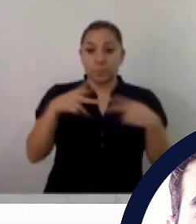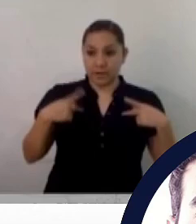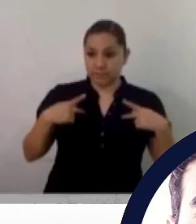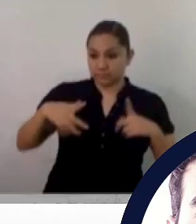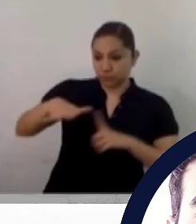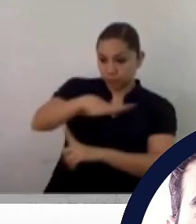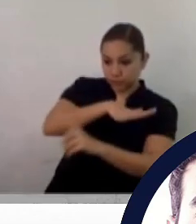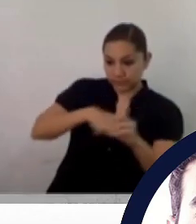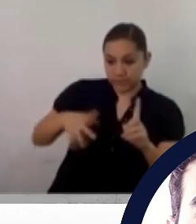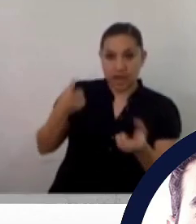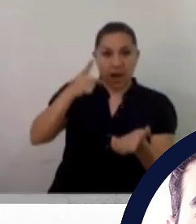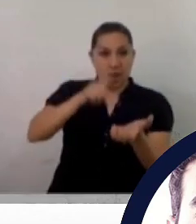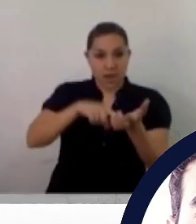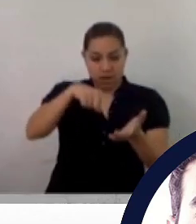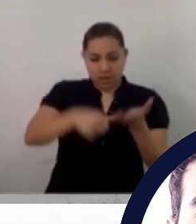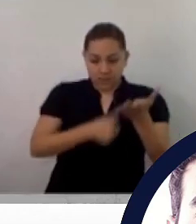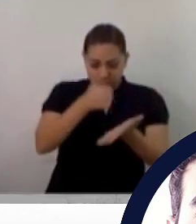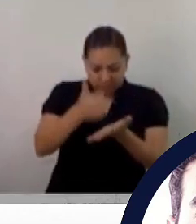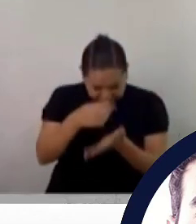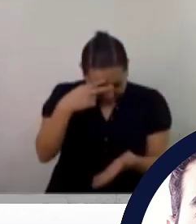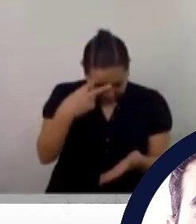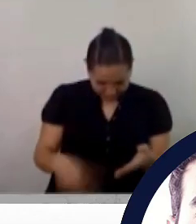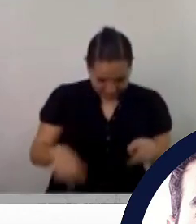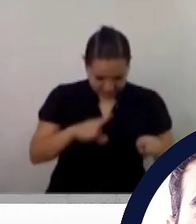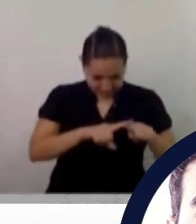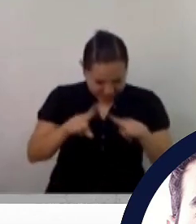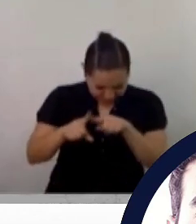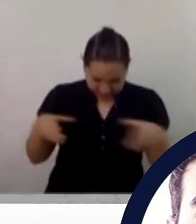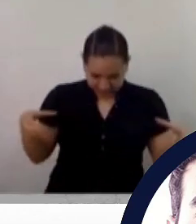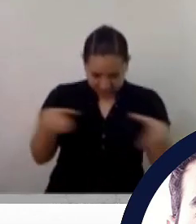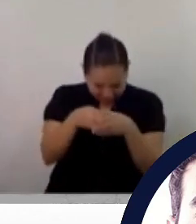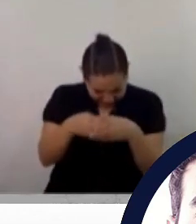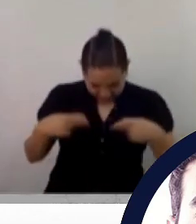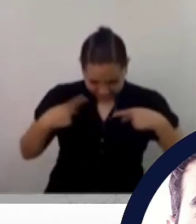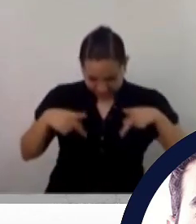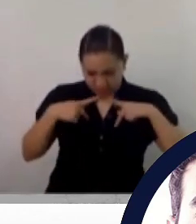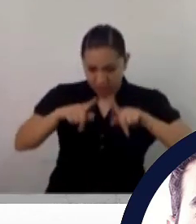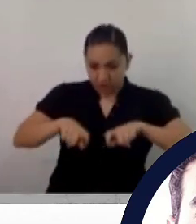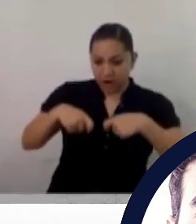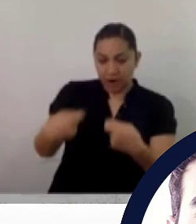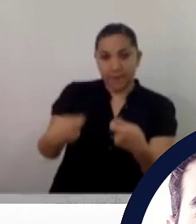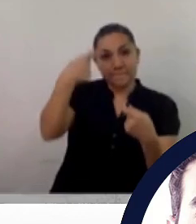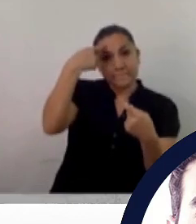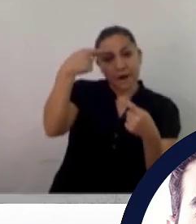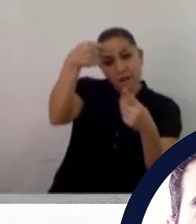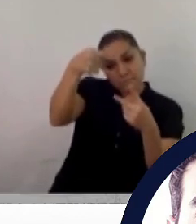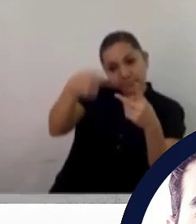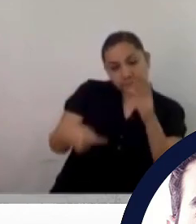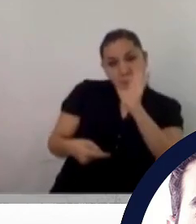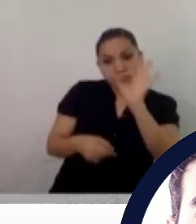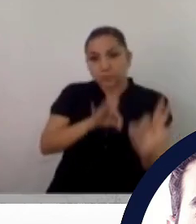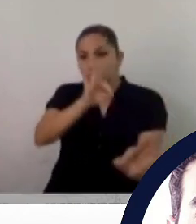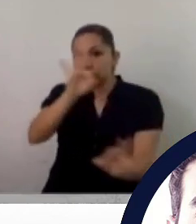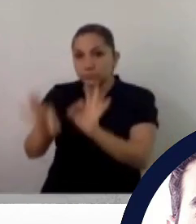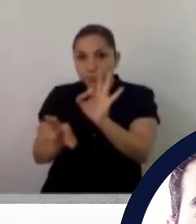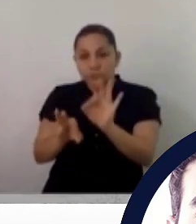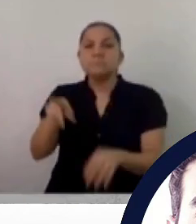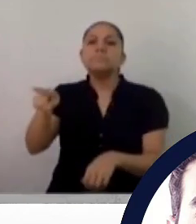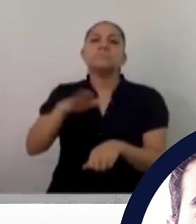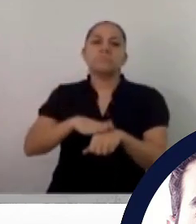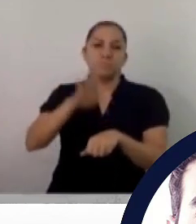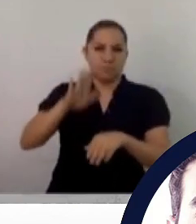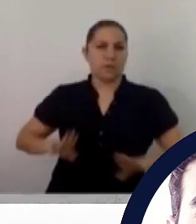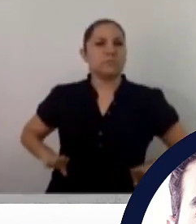medio ambiente, una sociedad preparada. Por ejemplo, a Sonora le va bien en temas educativos, porque en temas educativos como la